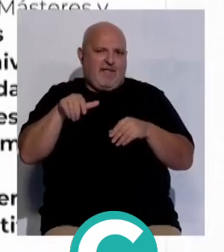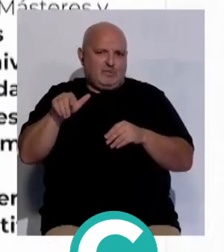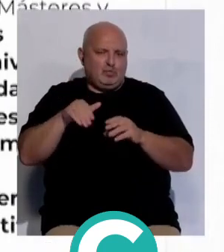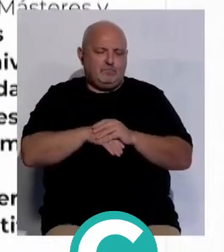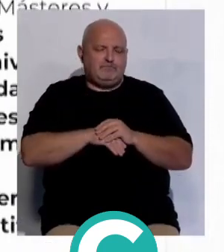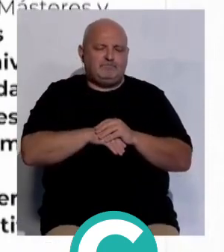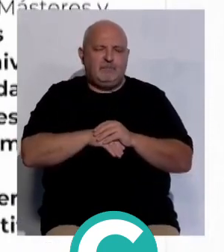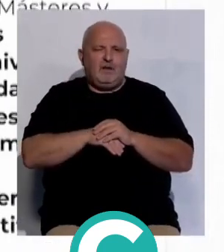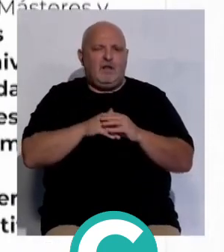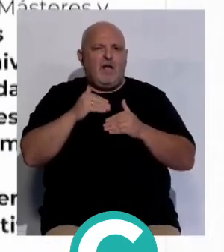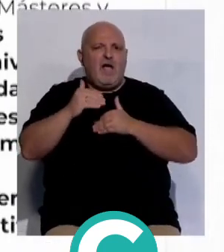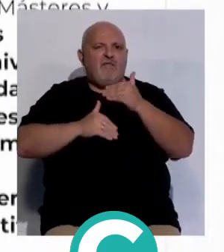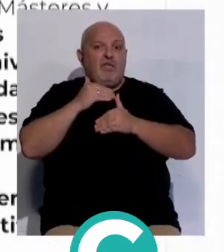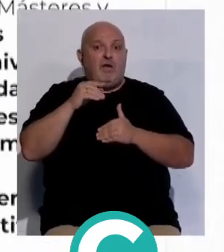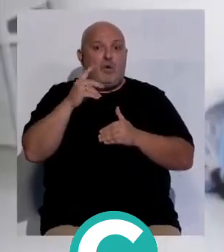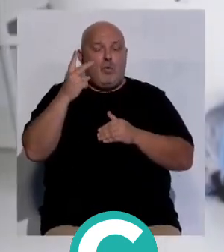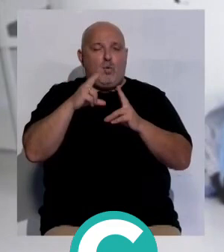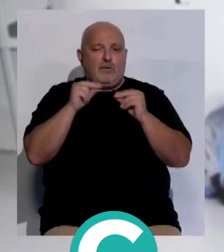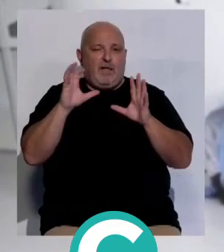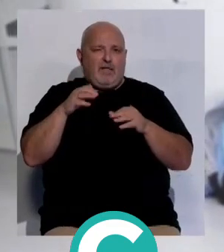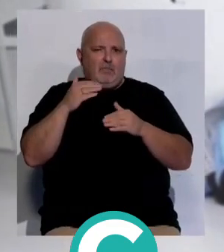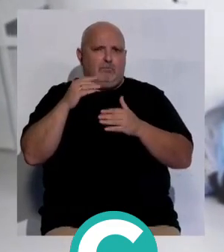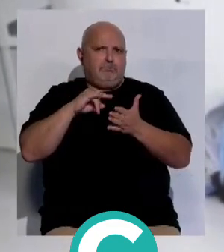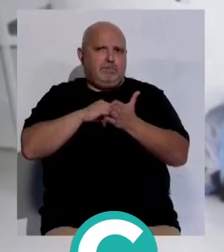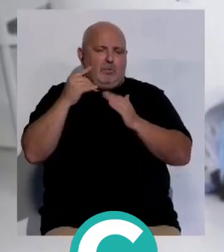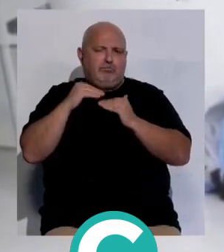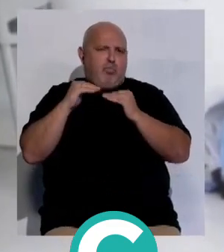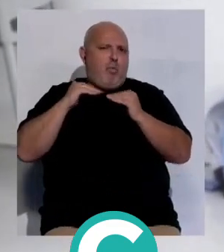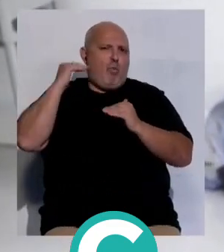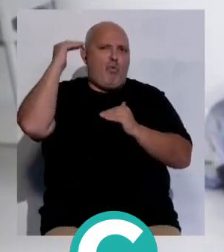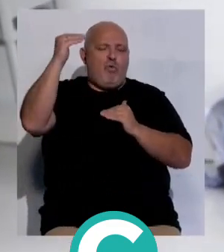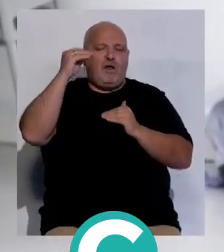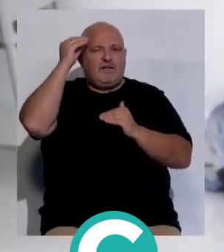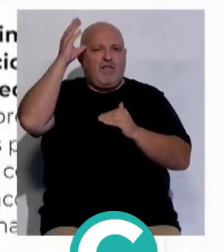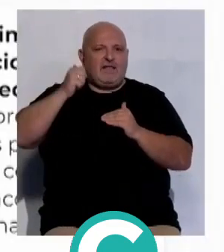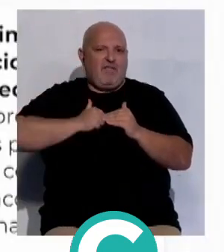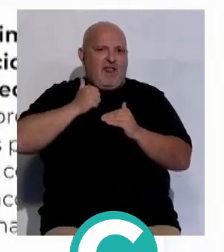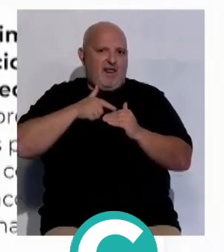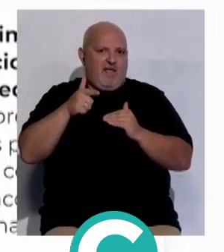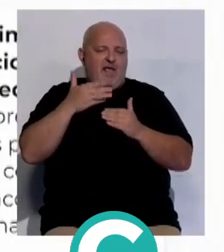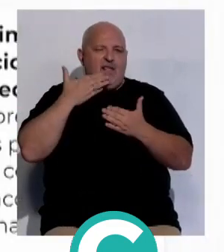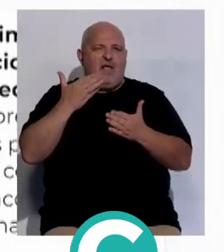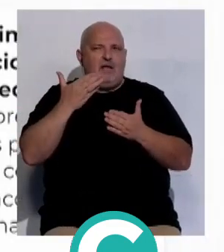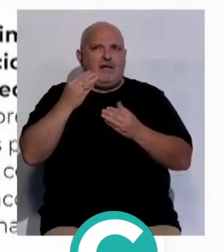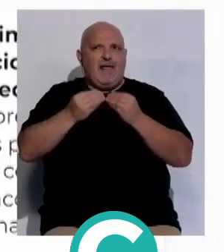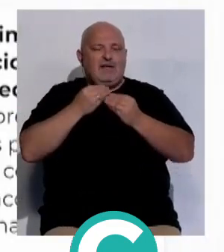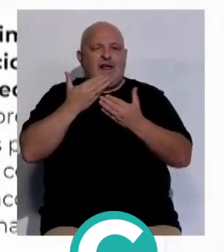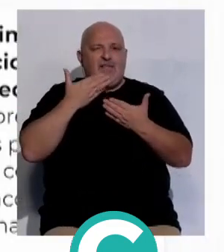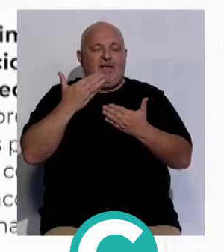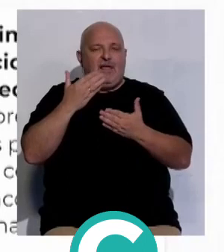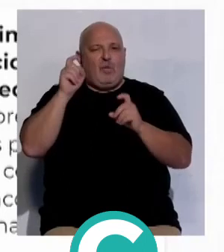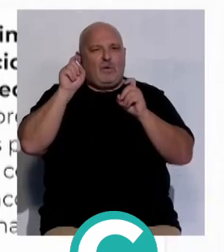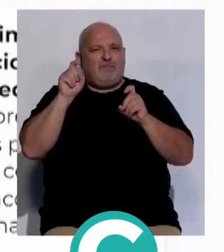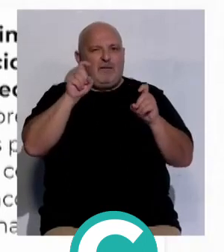Cádiz. Con este avance, la UCA da un salto tecnológico sin precedentes a la inteligencia artificial y se suma a la tendencia de las instituciones